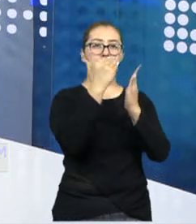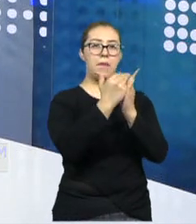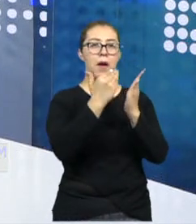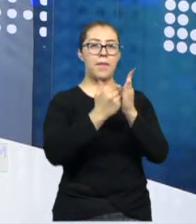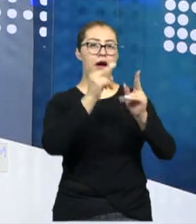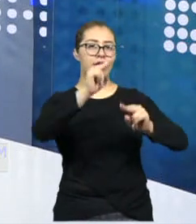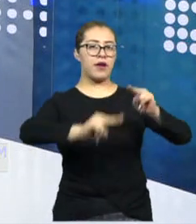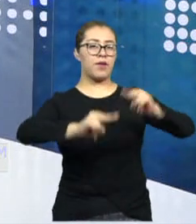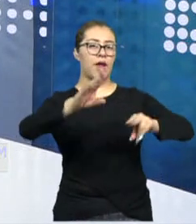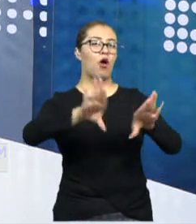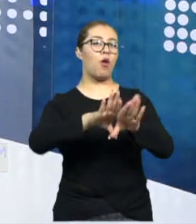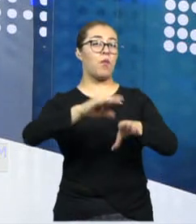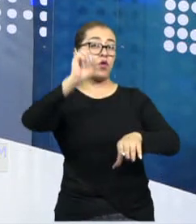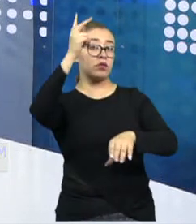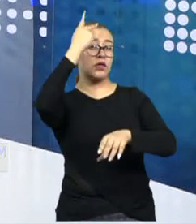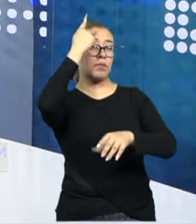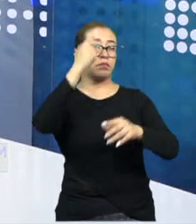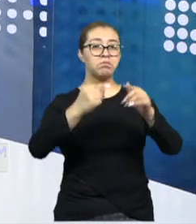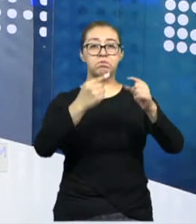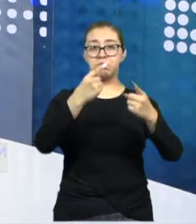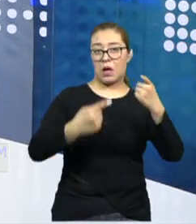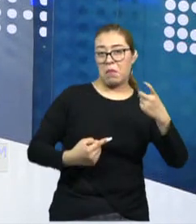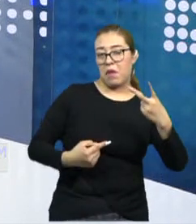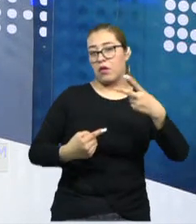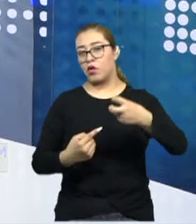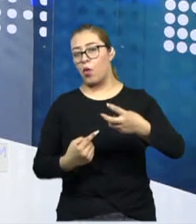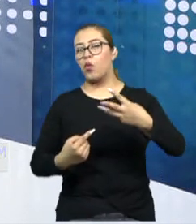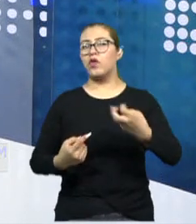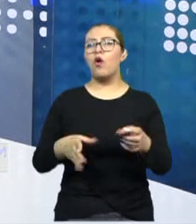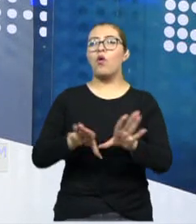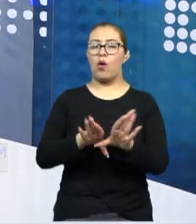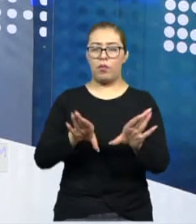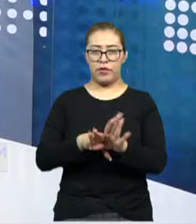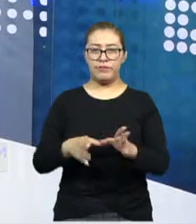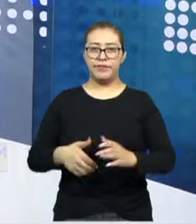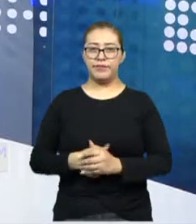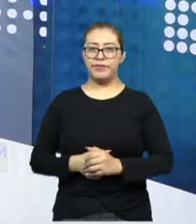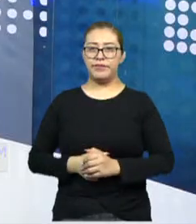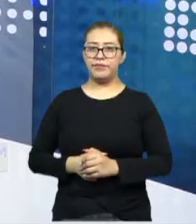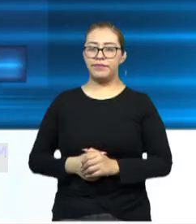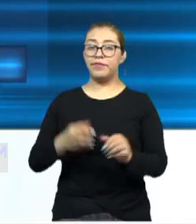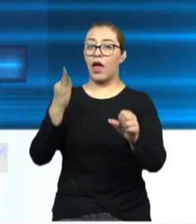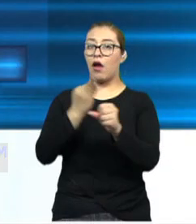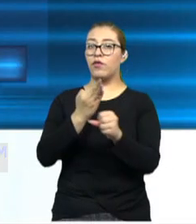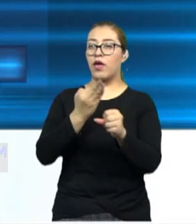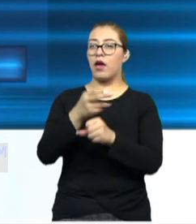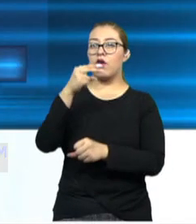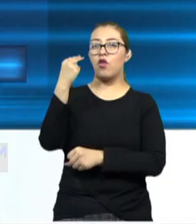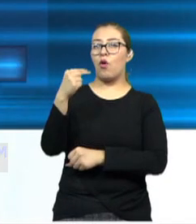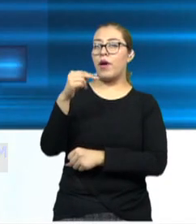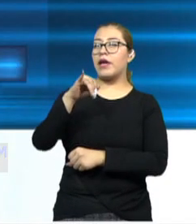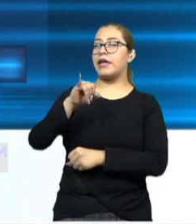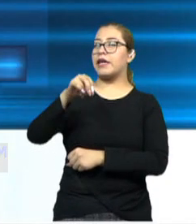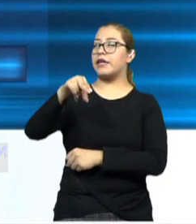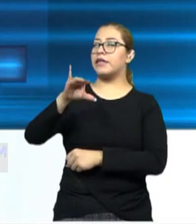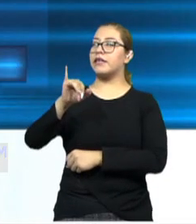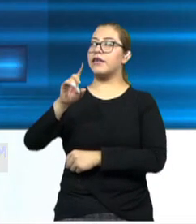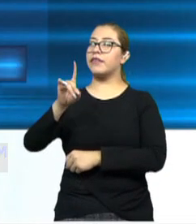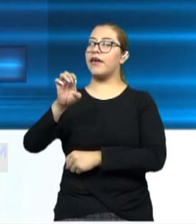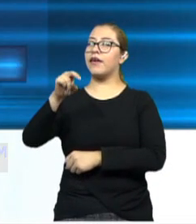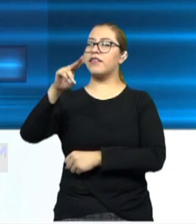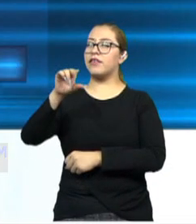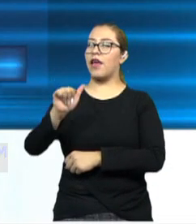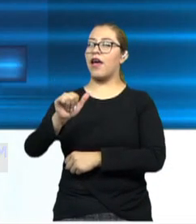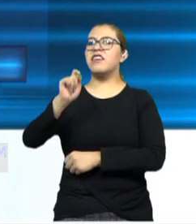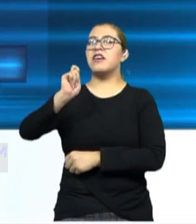y en fallecimientos? Bueno, en lo que llamamos la incidencia, es decir, el número de casos nuevos, estamos